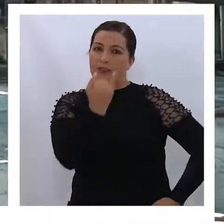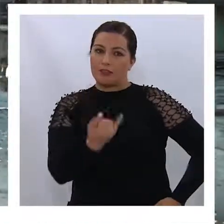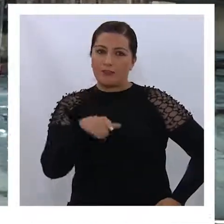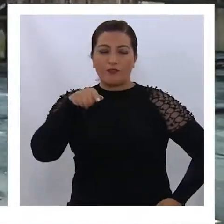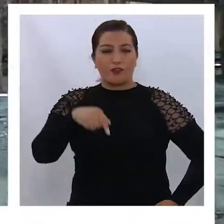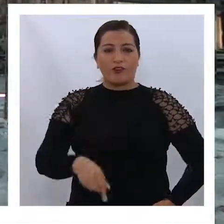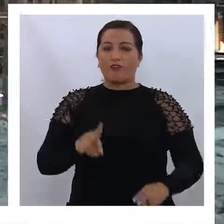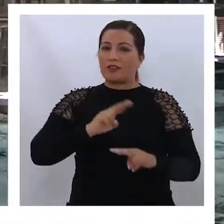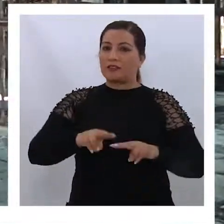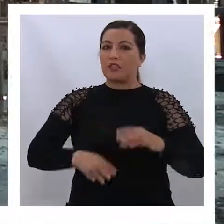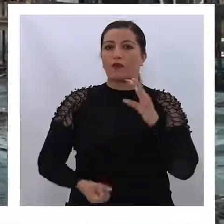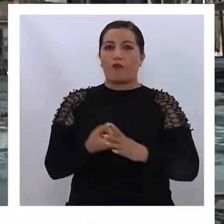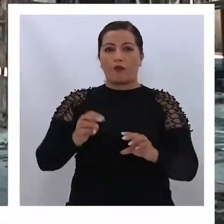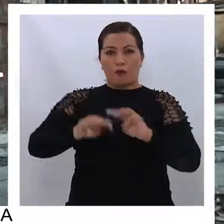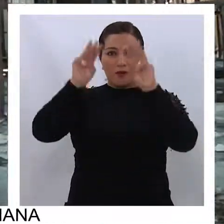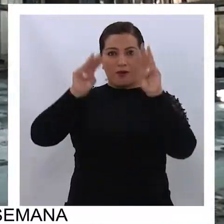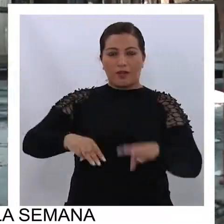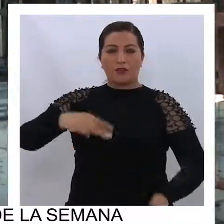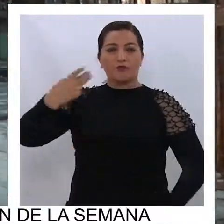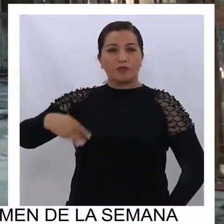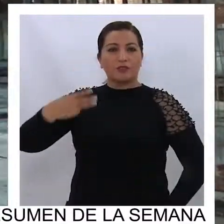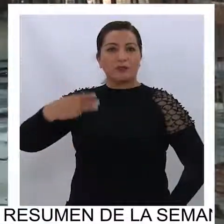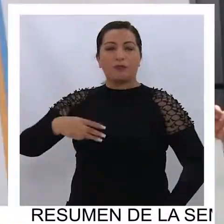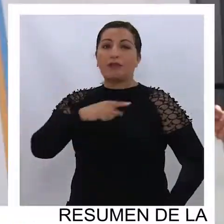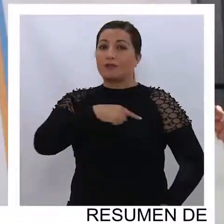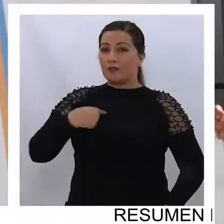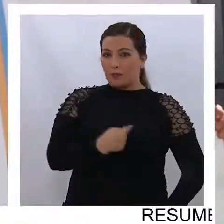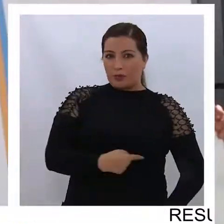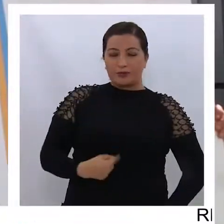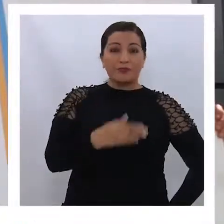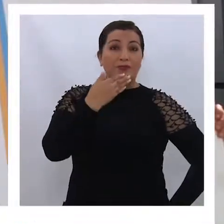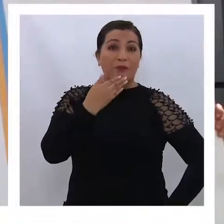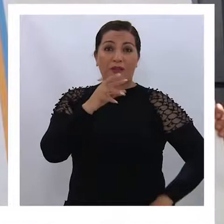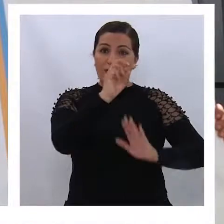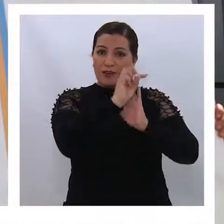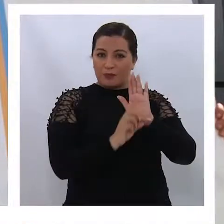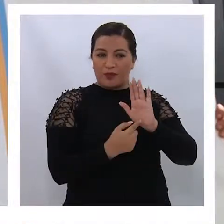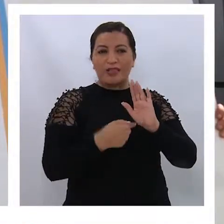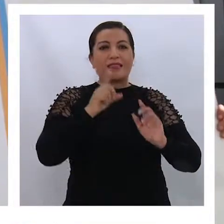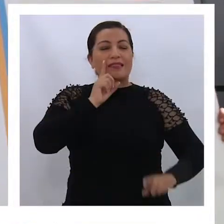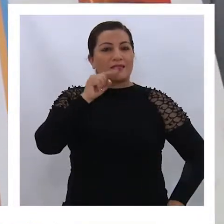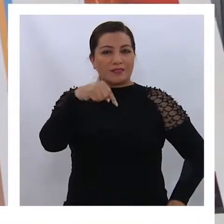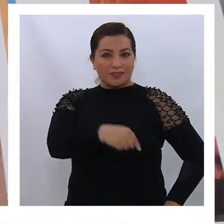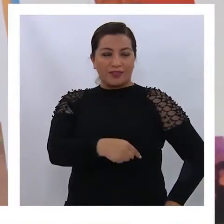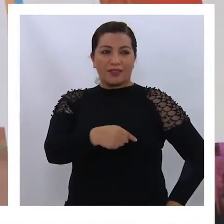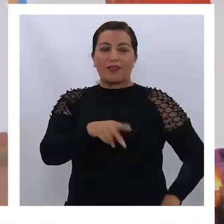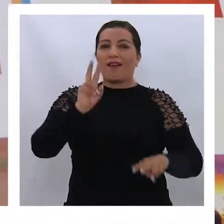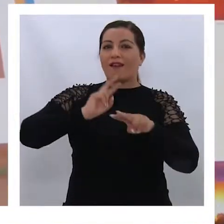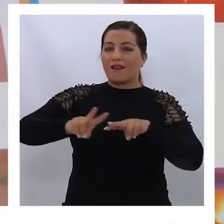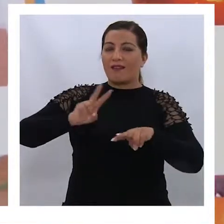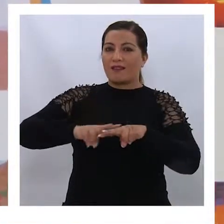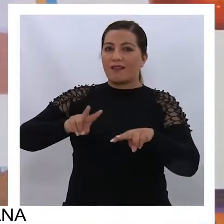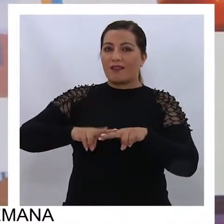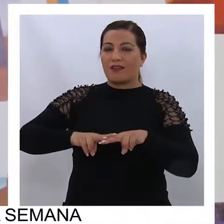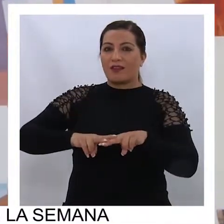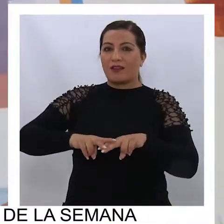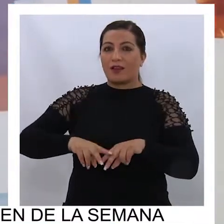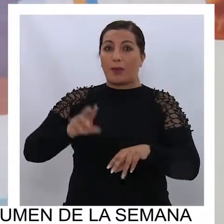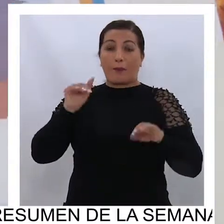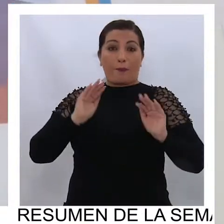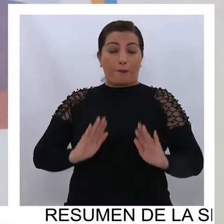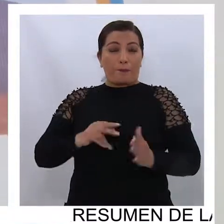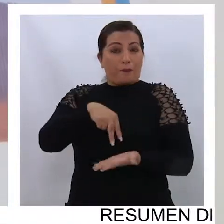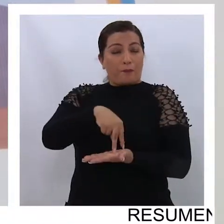lo que se convertirá en el nuevo mercado municipal de Pozo al Monte, que además en el proyecto estará considerado el arreglo del paradero de